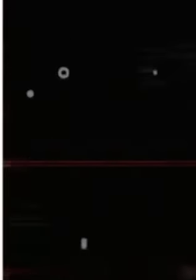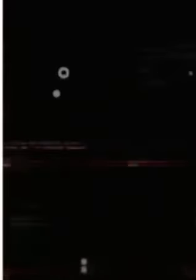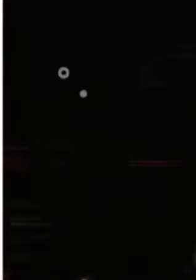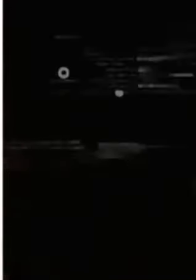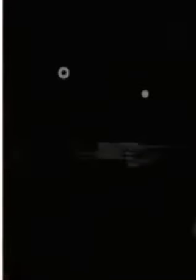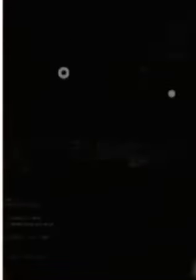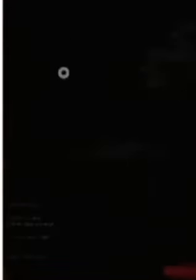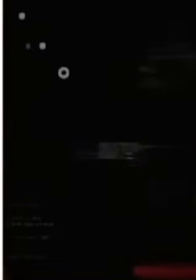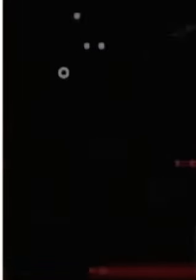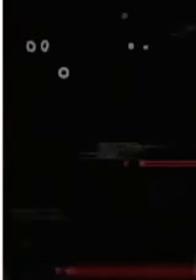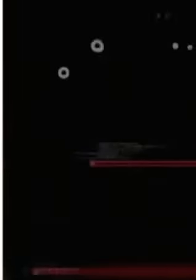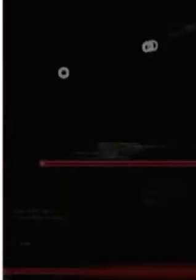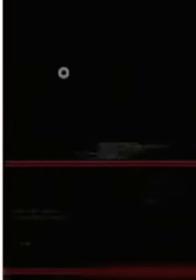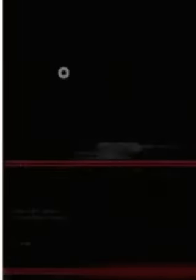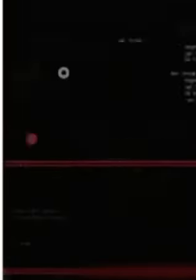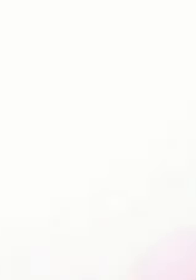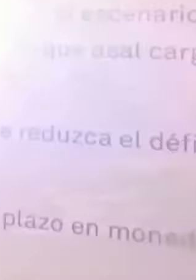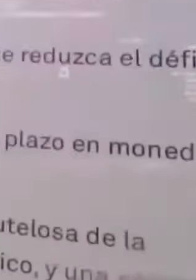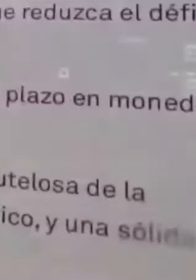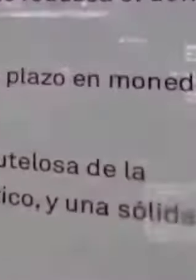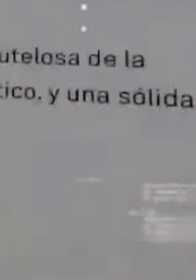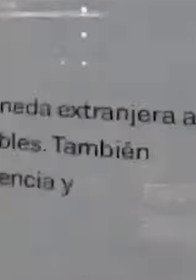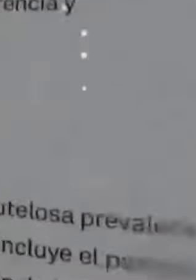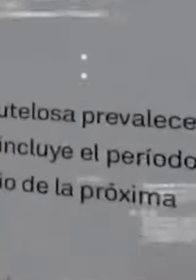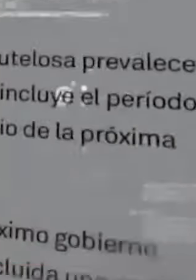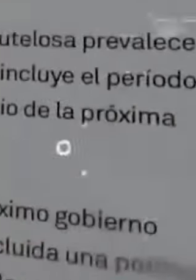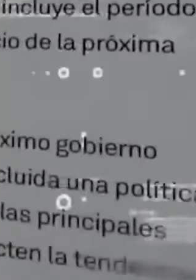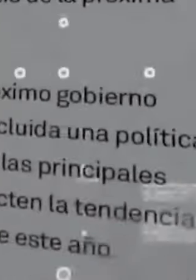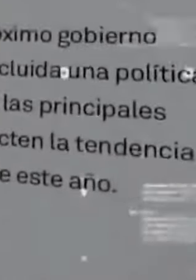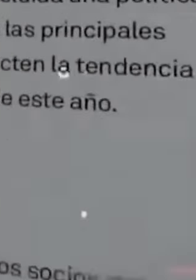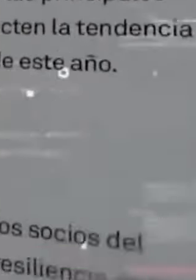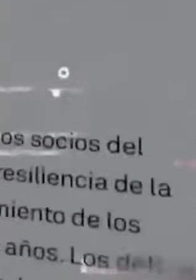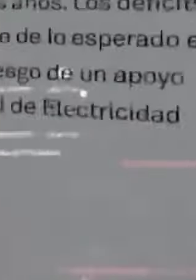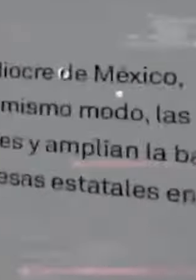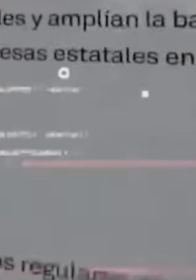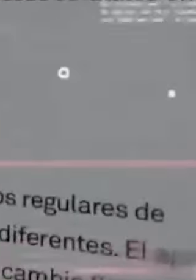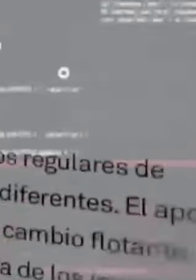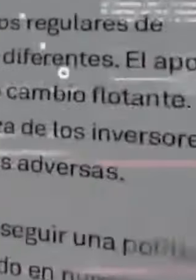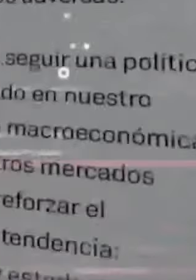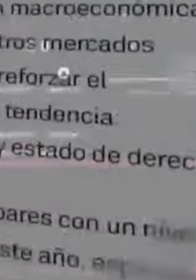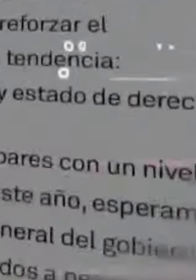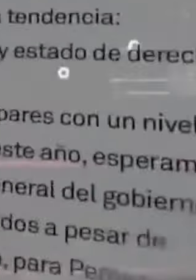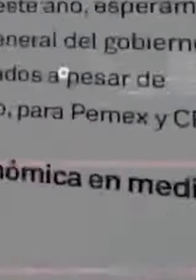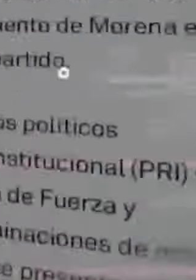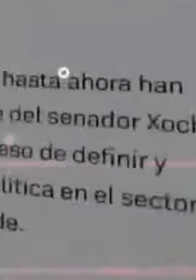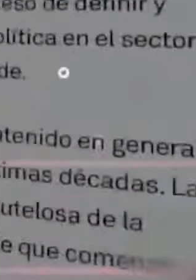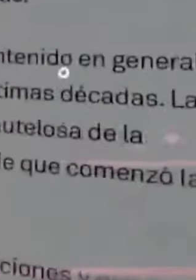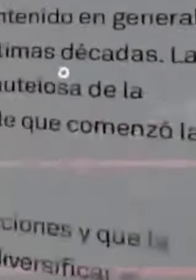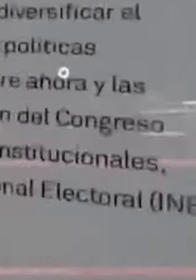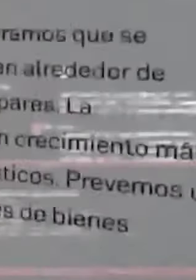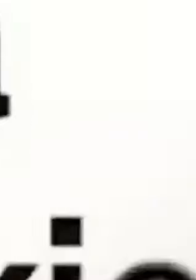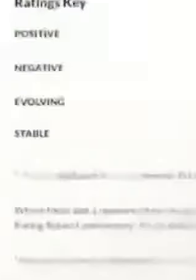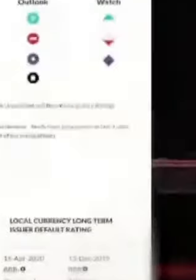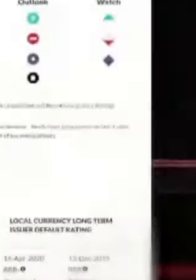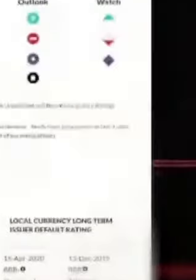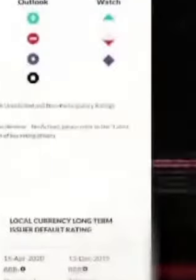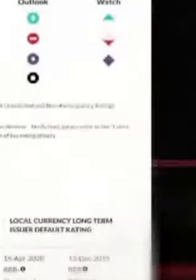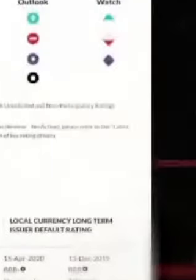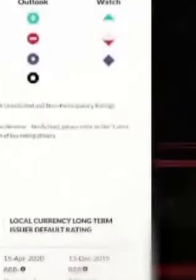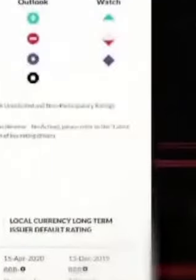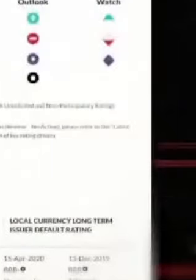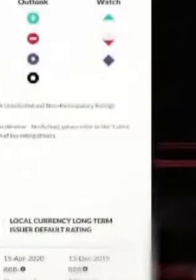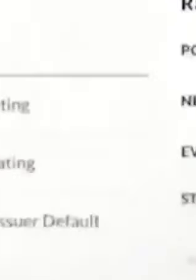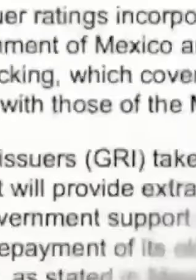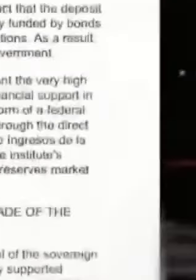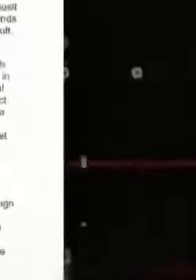cerró con ganancias. Durante 2024, las agencias calificadoras que evalúan el desempeño económico de México, como Standard & Poor's,